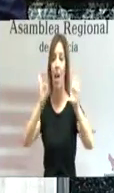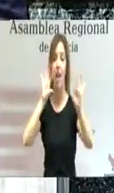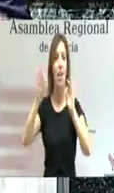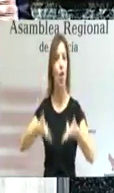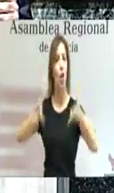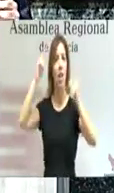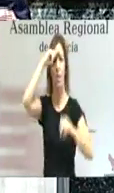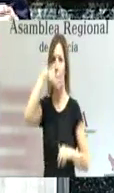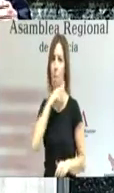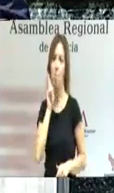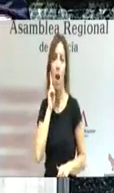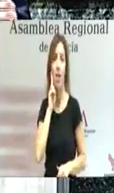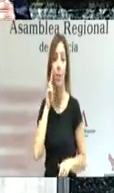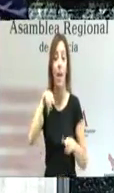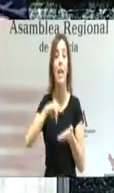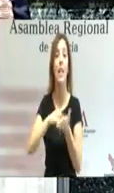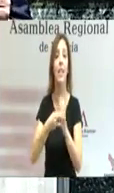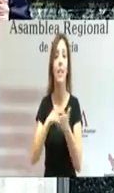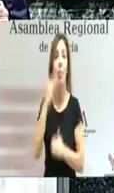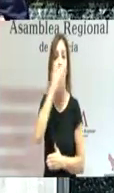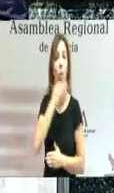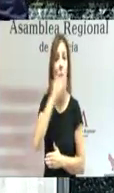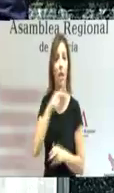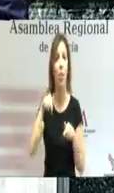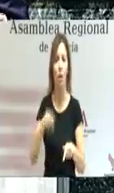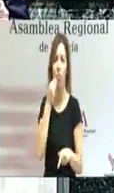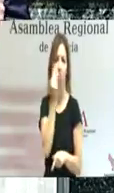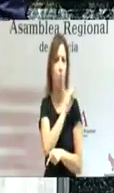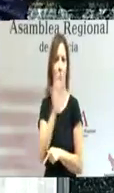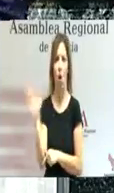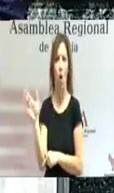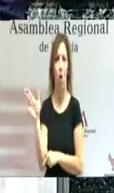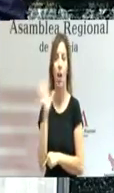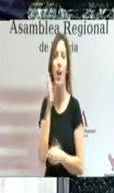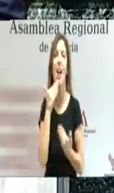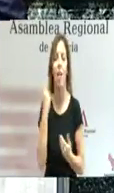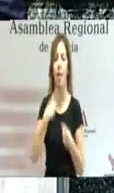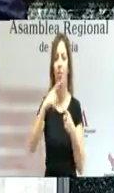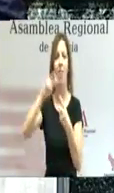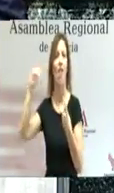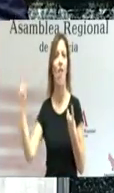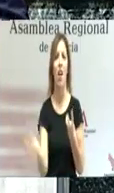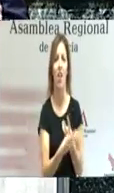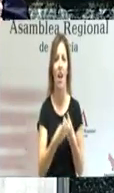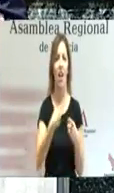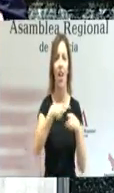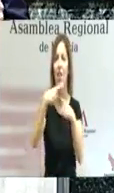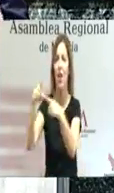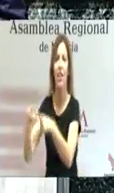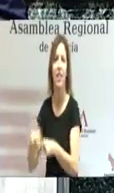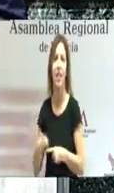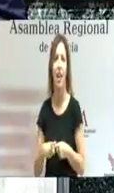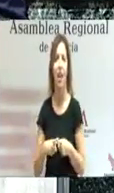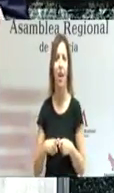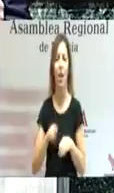padres y en que nuestro sistema educativo y universitario es mejor por su variedad, por su diversidad, porque huye del